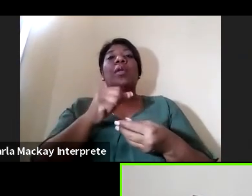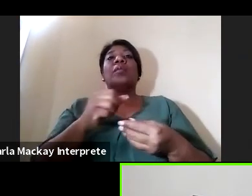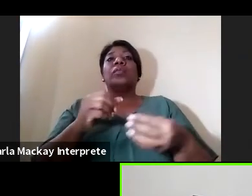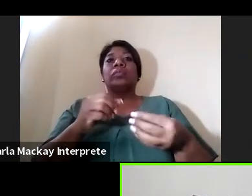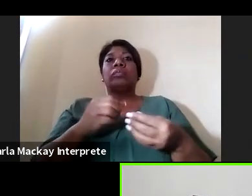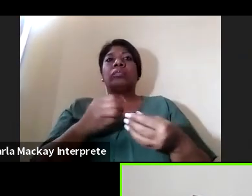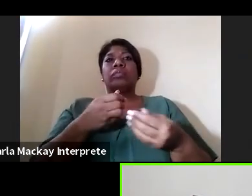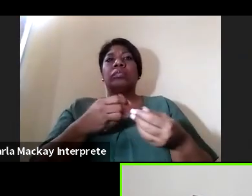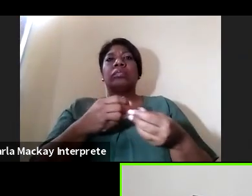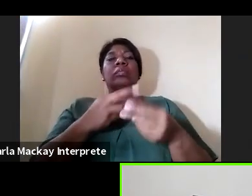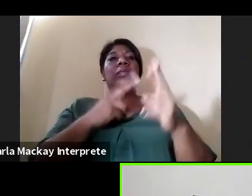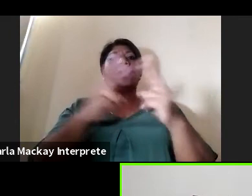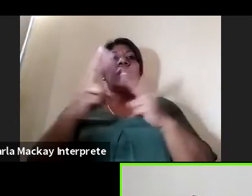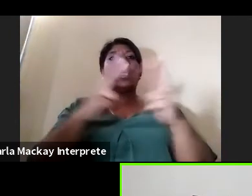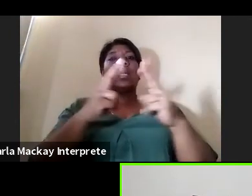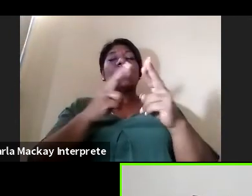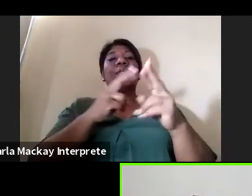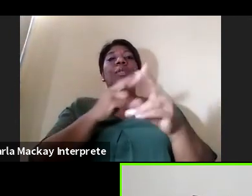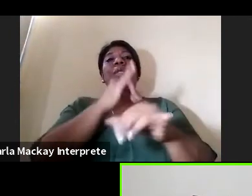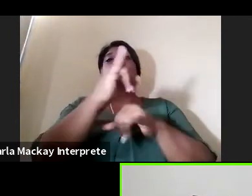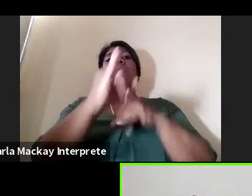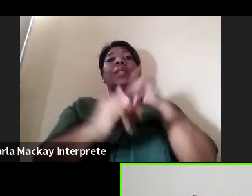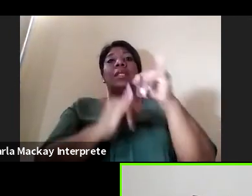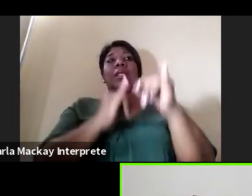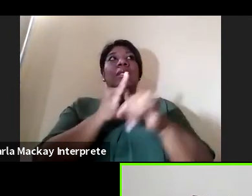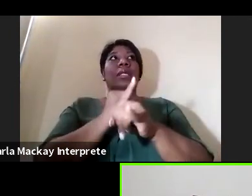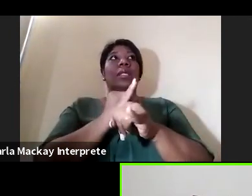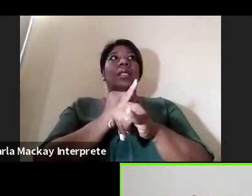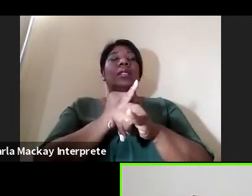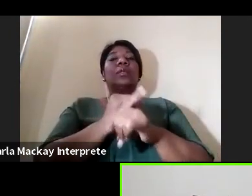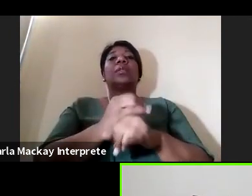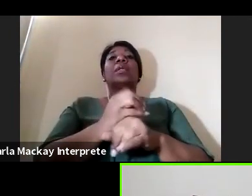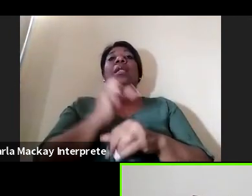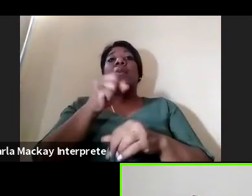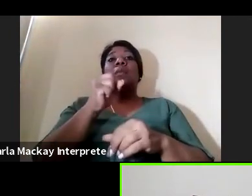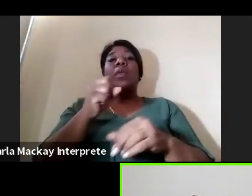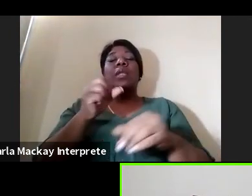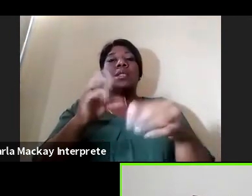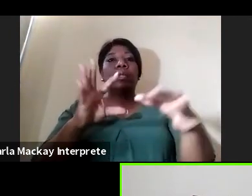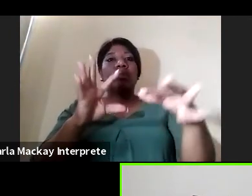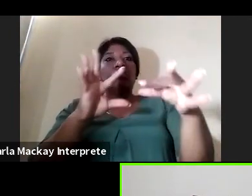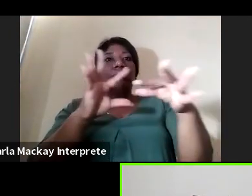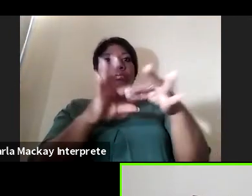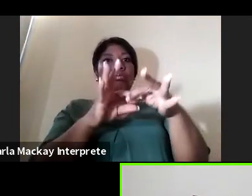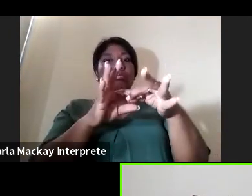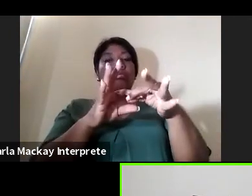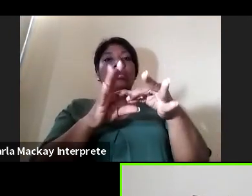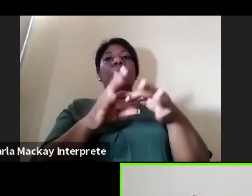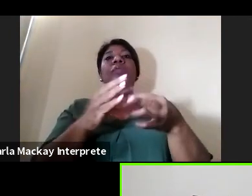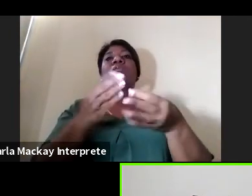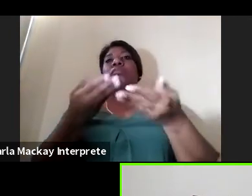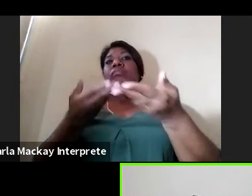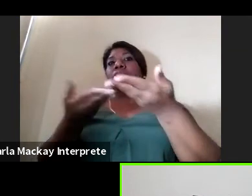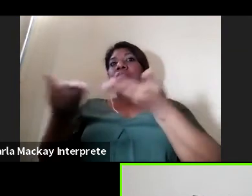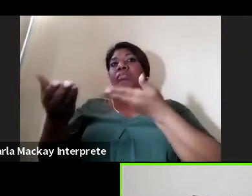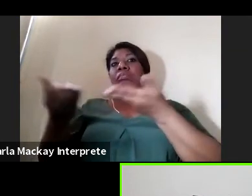oficinas de relaciones internacionales y esta red se creó para hacer ese tipo de enlaces y ese tipo de transferencias y